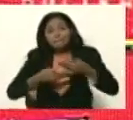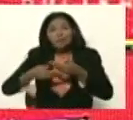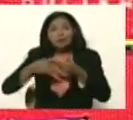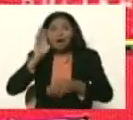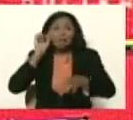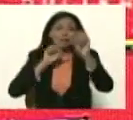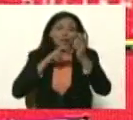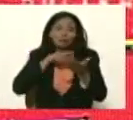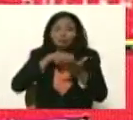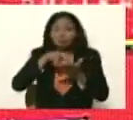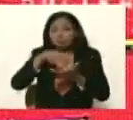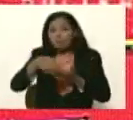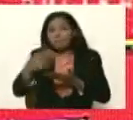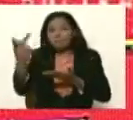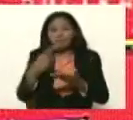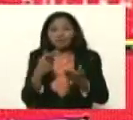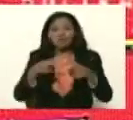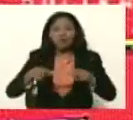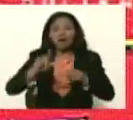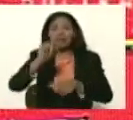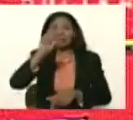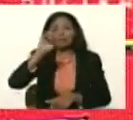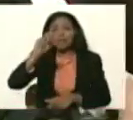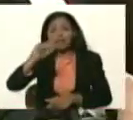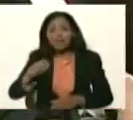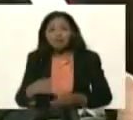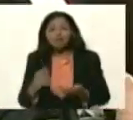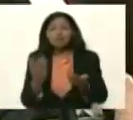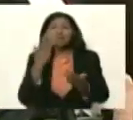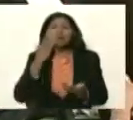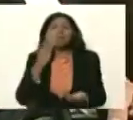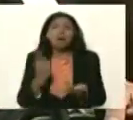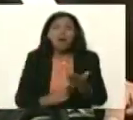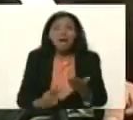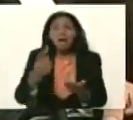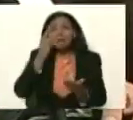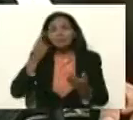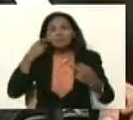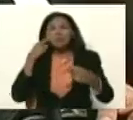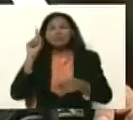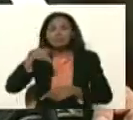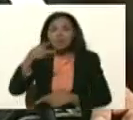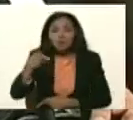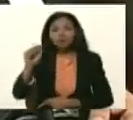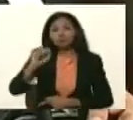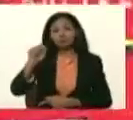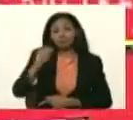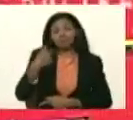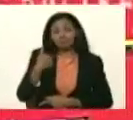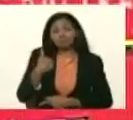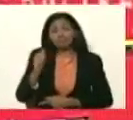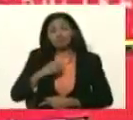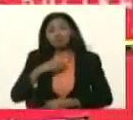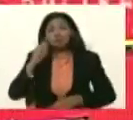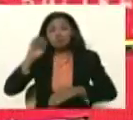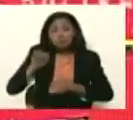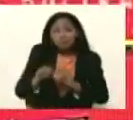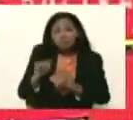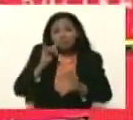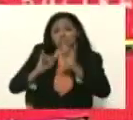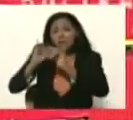aprendiendo a caminar y vino desde Tinaquillo con su mamá con sus hermanos con sus hermanas ¿verdad Silvia? estaba chiquitica